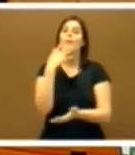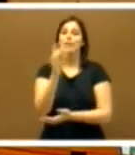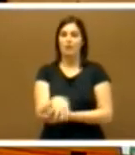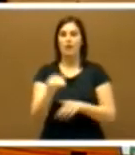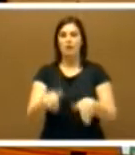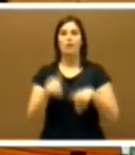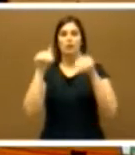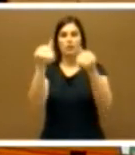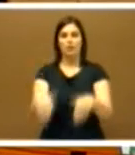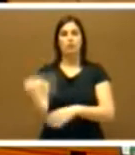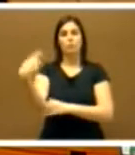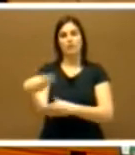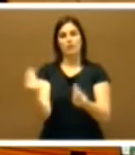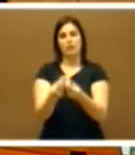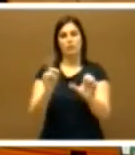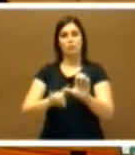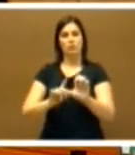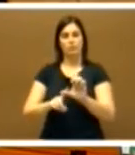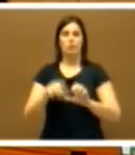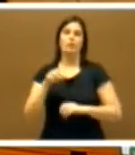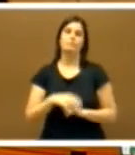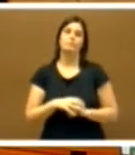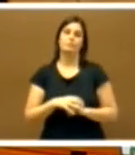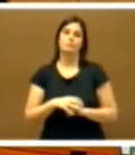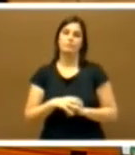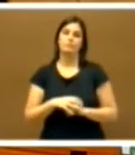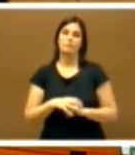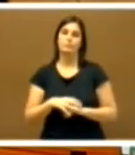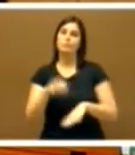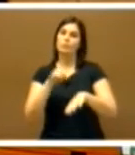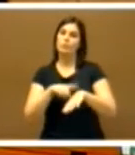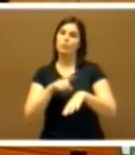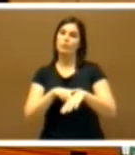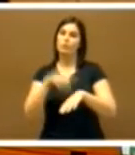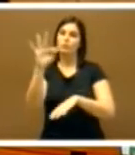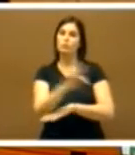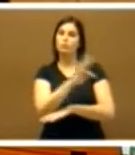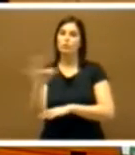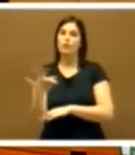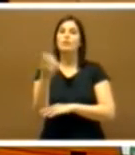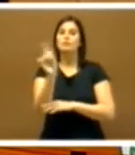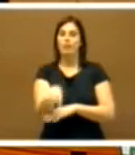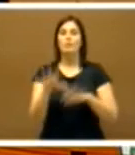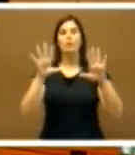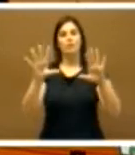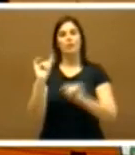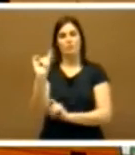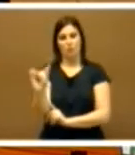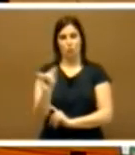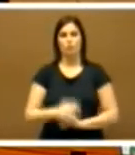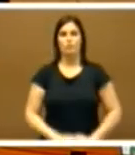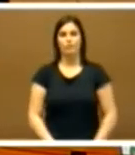candidato a ser investido presidente de la Comunidad Autónoma de Extremadura por una duración total también de diez minutos.